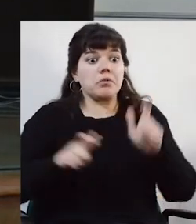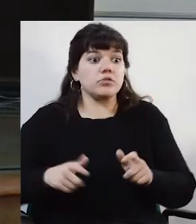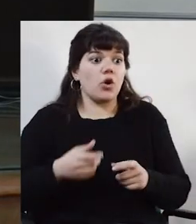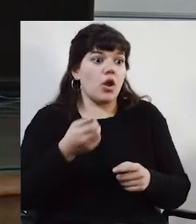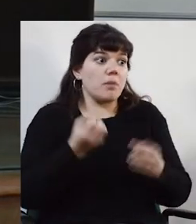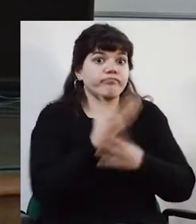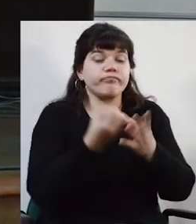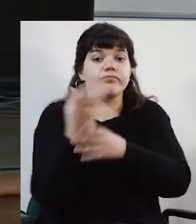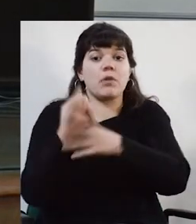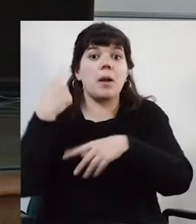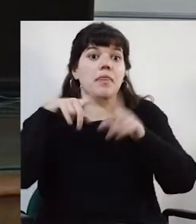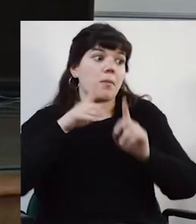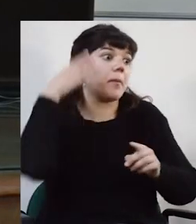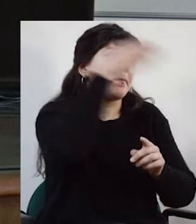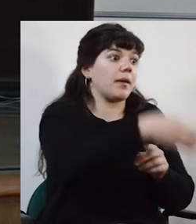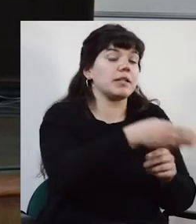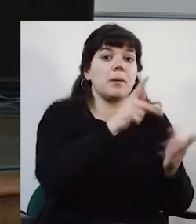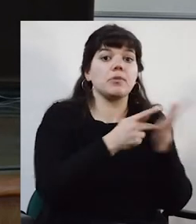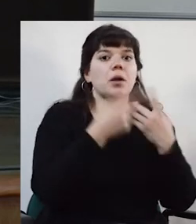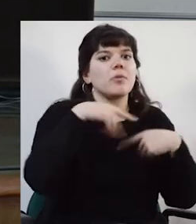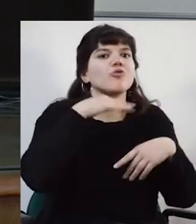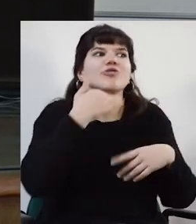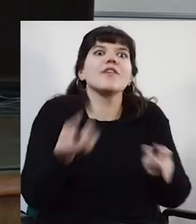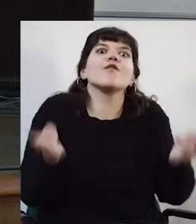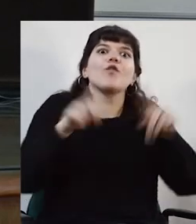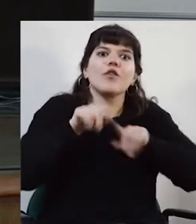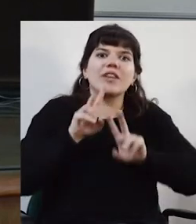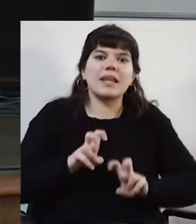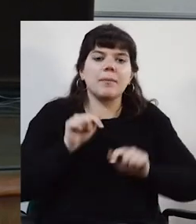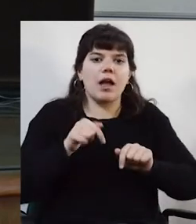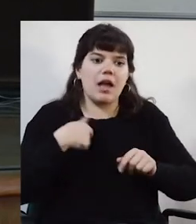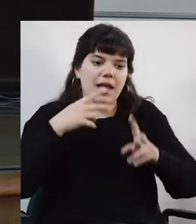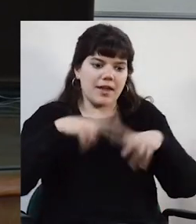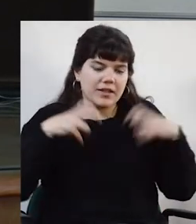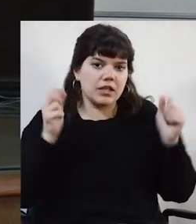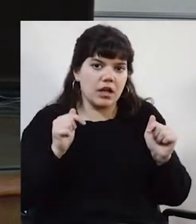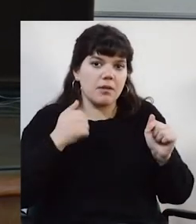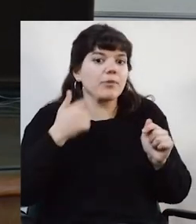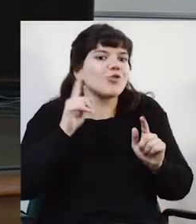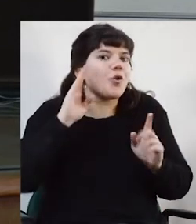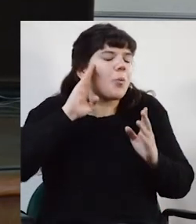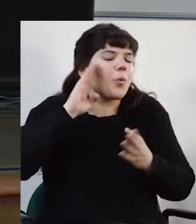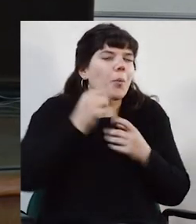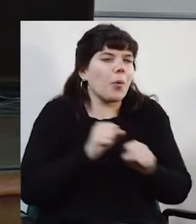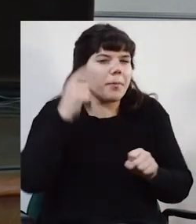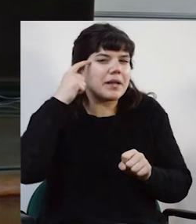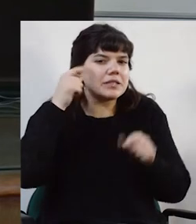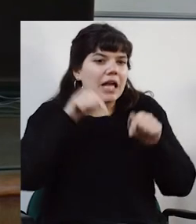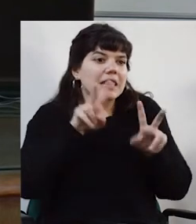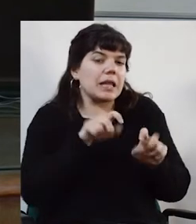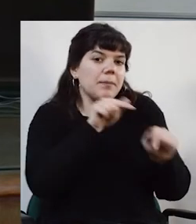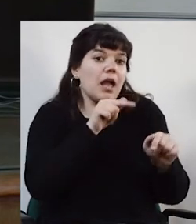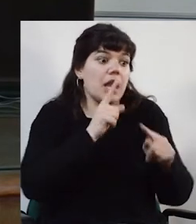participar en el proyecto, y después no se sabe si se volvió a llenar. Entonces no puedo objetivar si efectivamente, o los elementos que tengo para